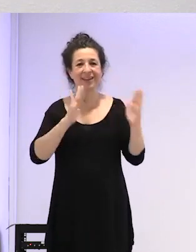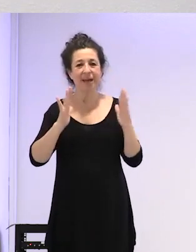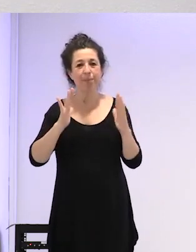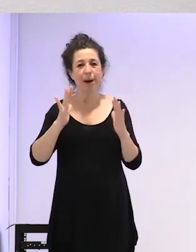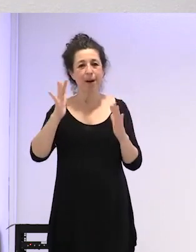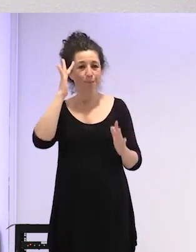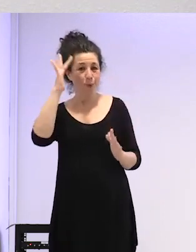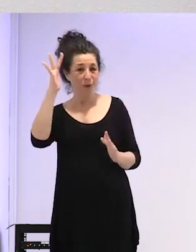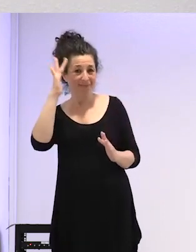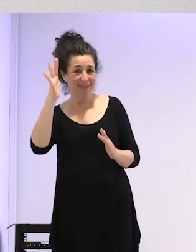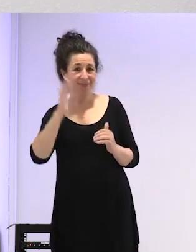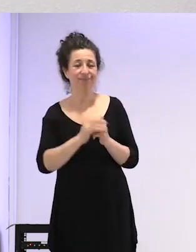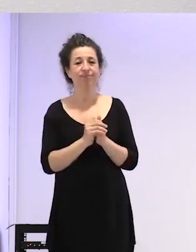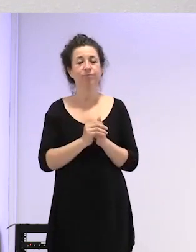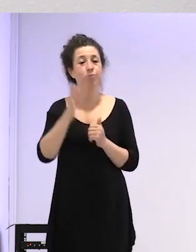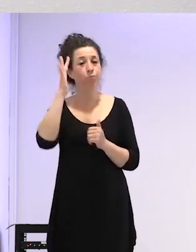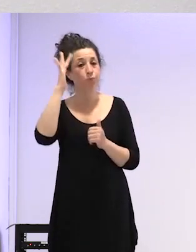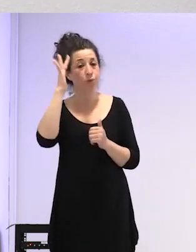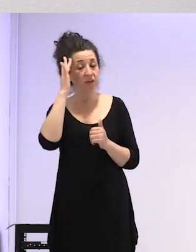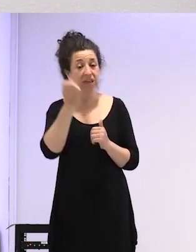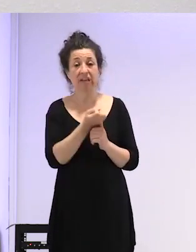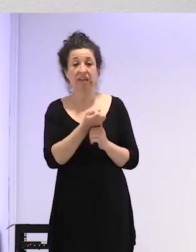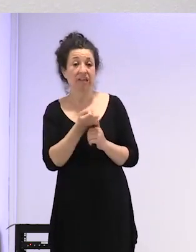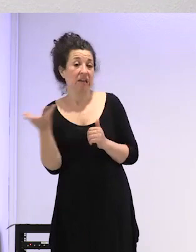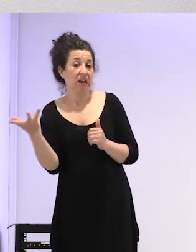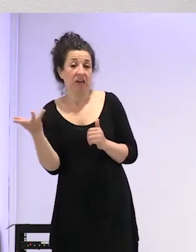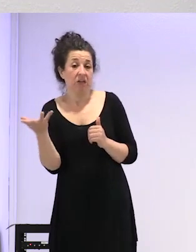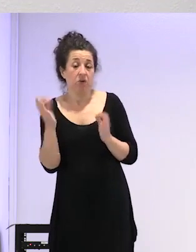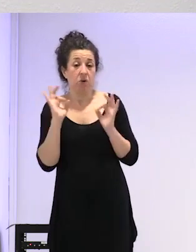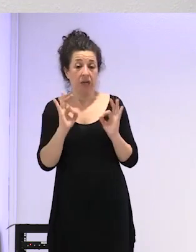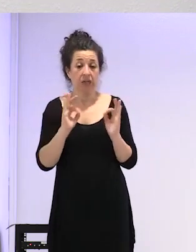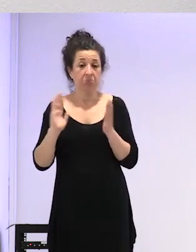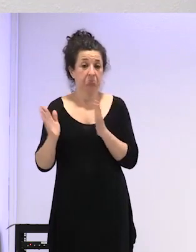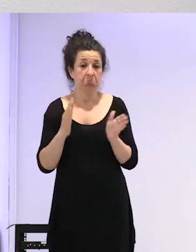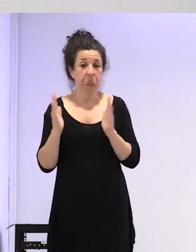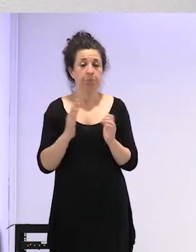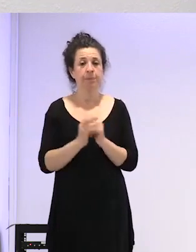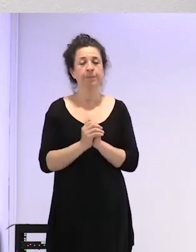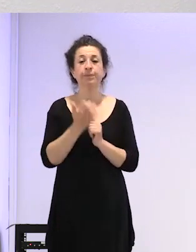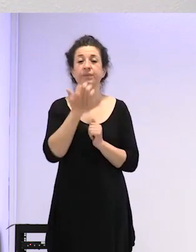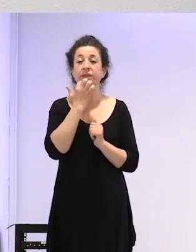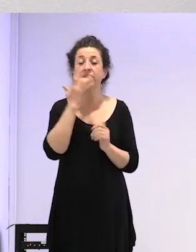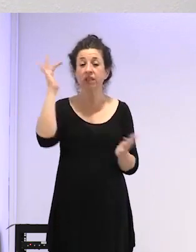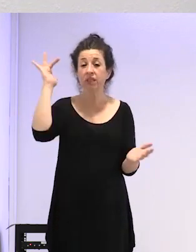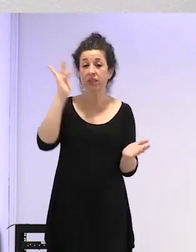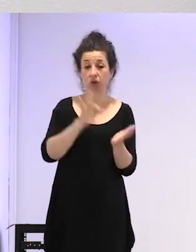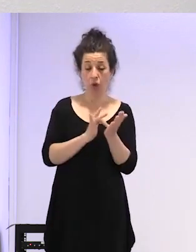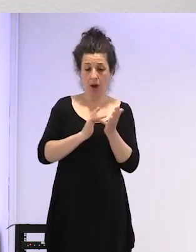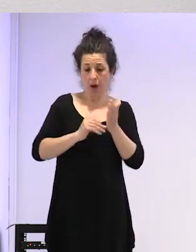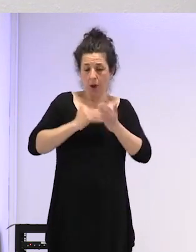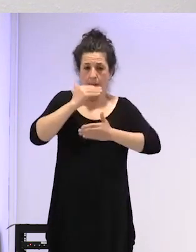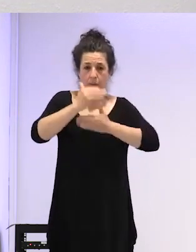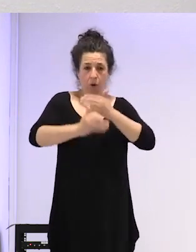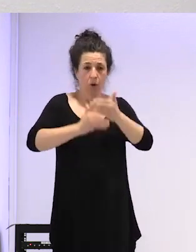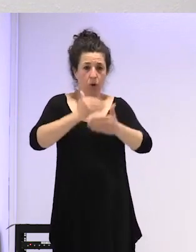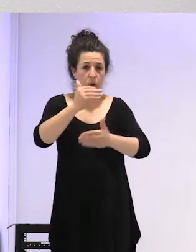¿no? y todos los demás pues ha citado un robal entonces si en algún momento del proceso